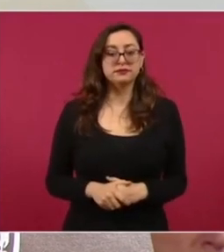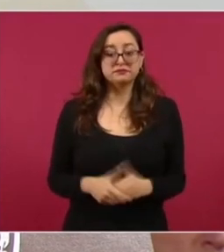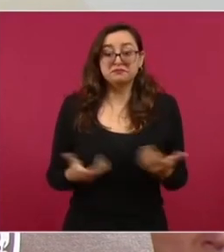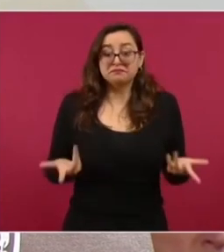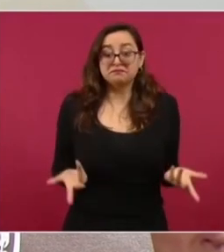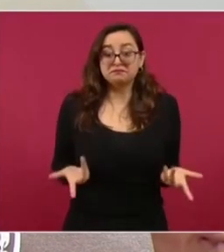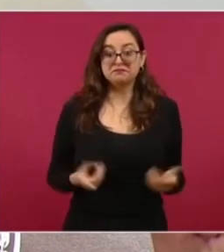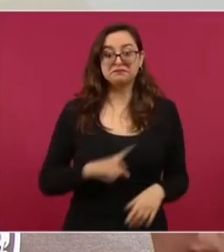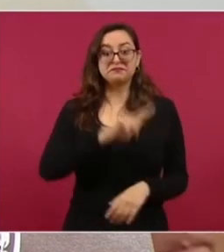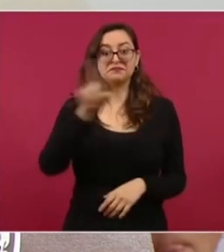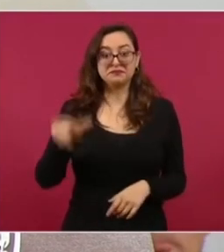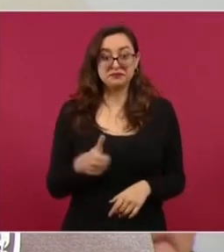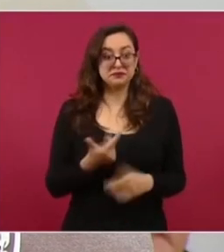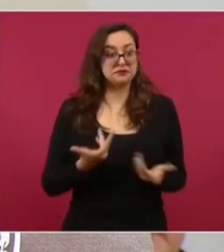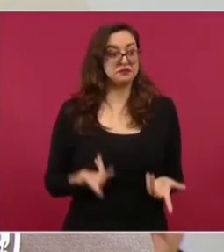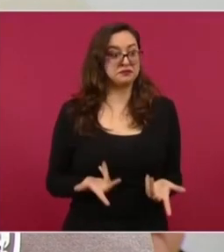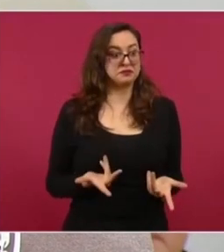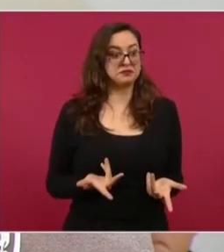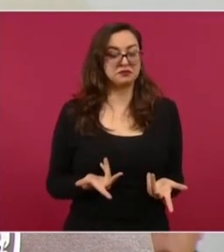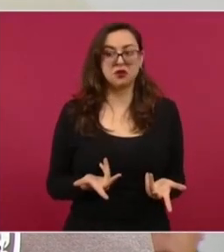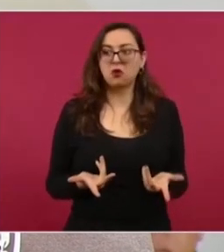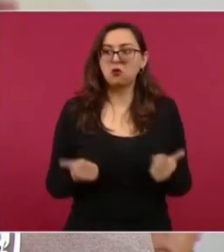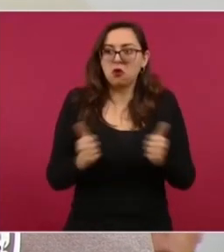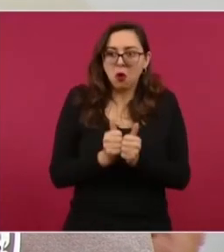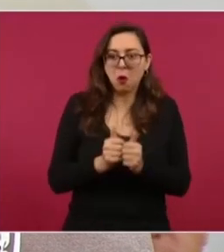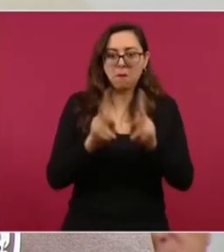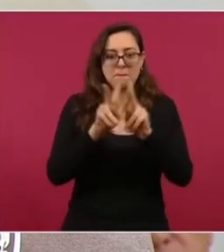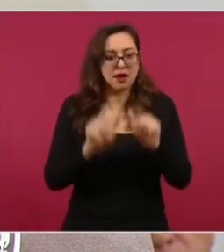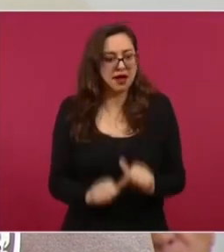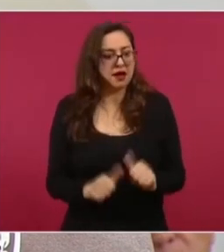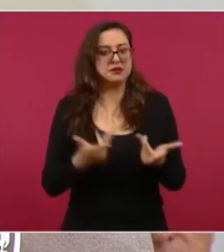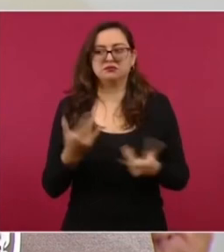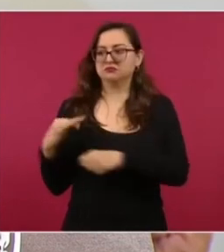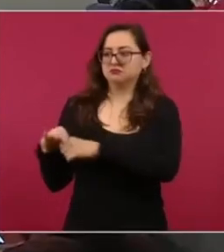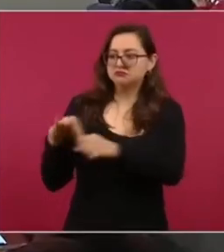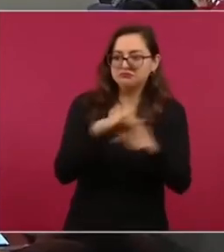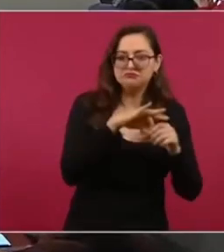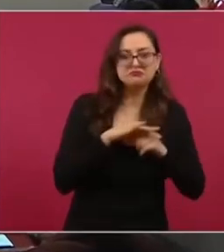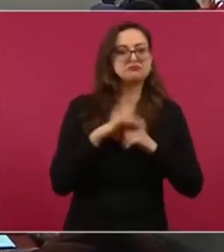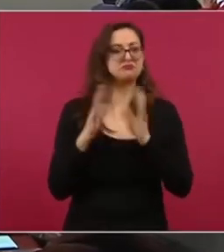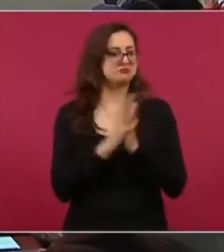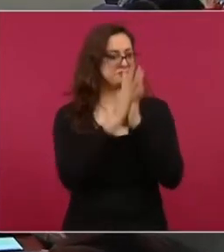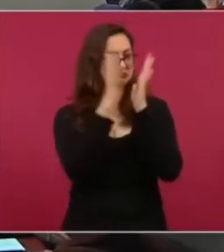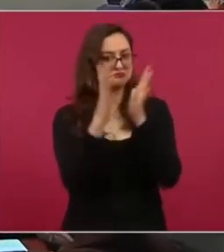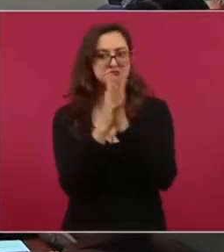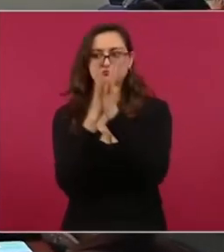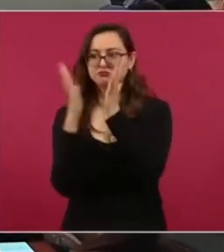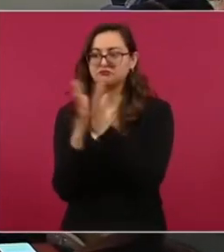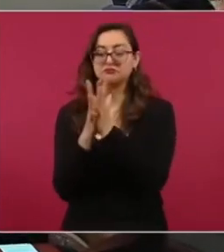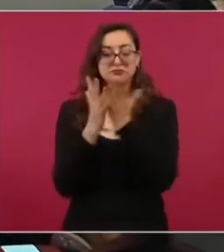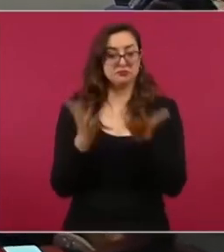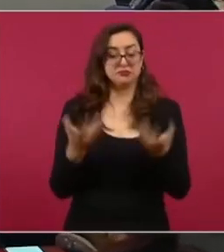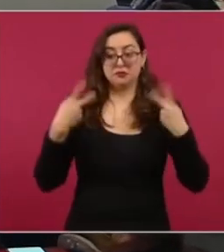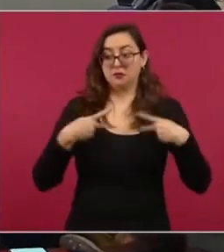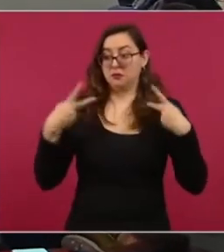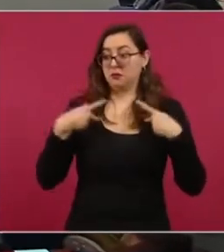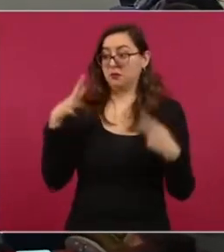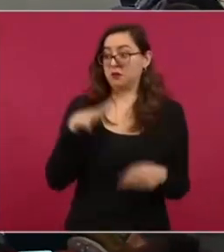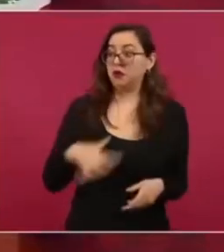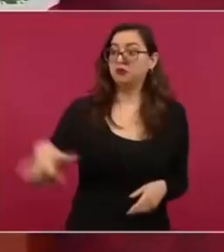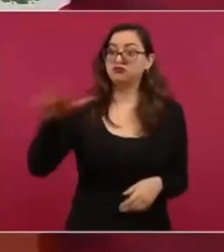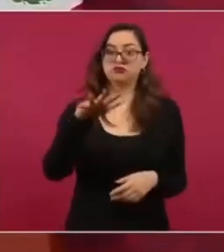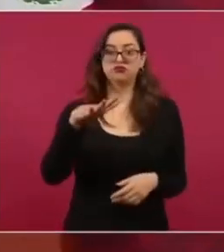un mecanismo democrático participativo porque el pueblo pone y el pueblo quita